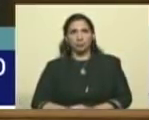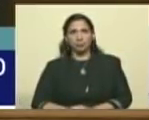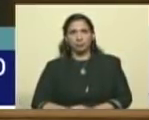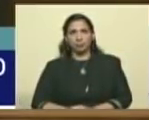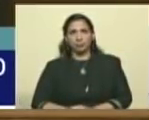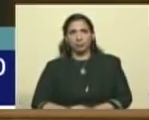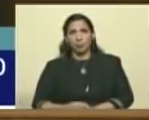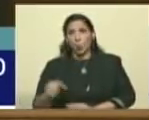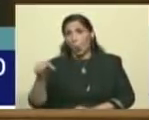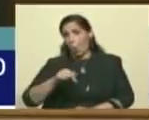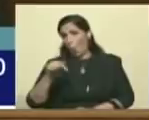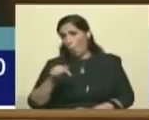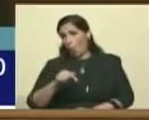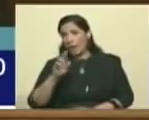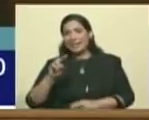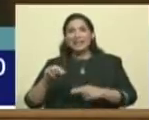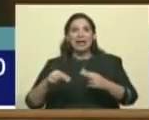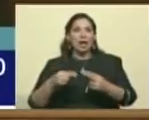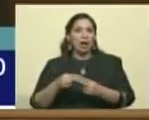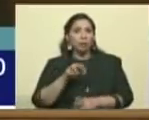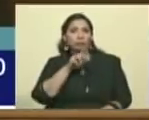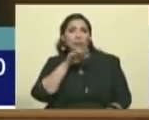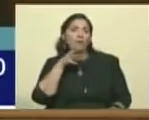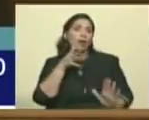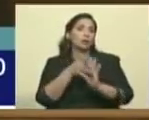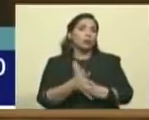Hoy, nadie habla de canal humanitario.